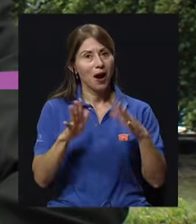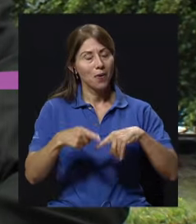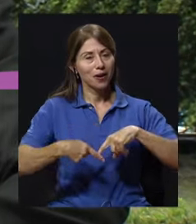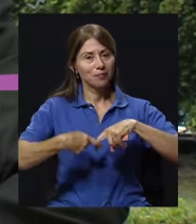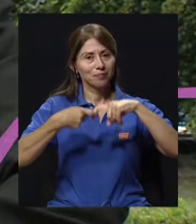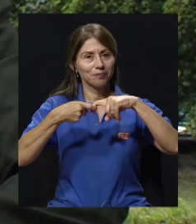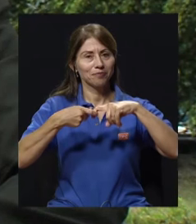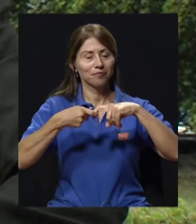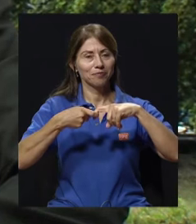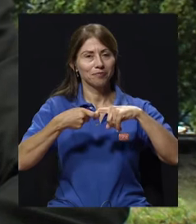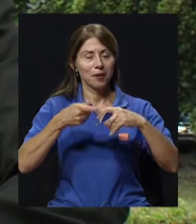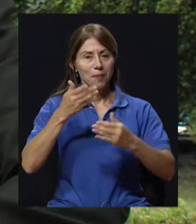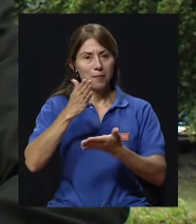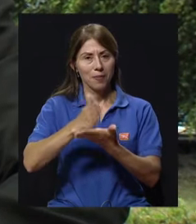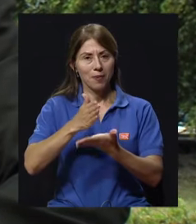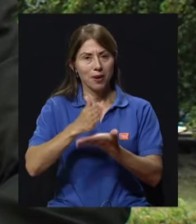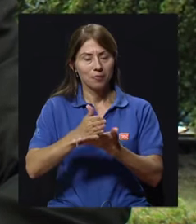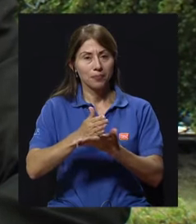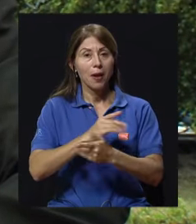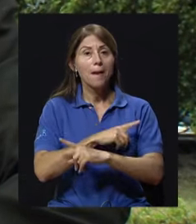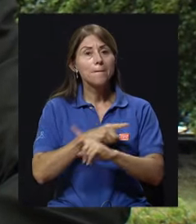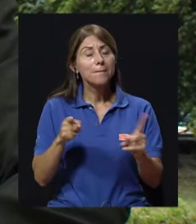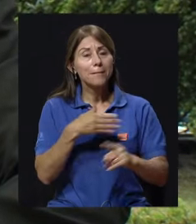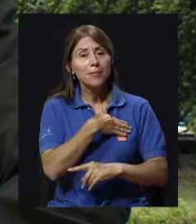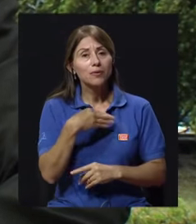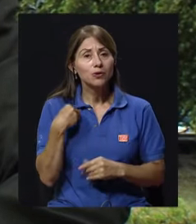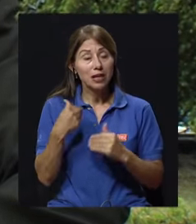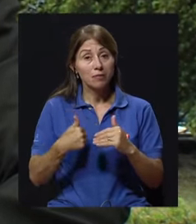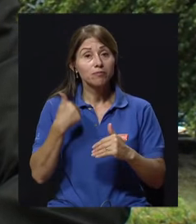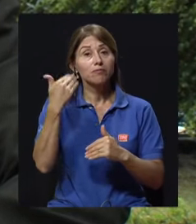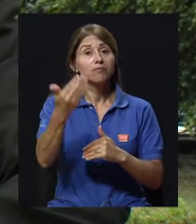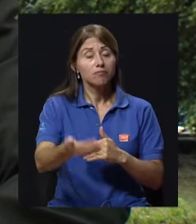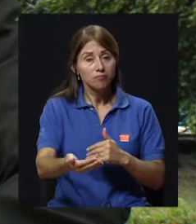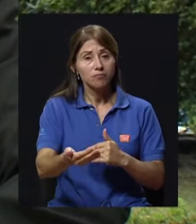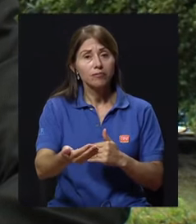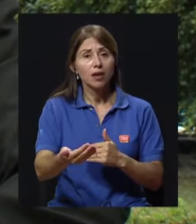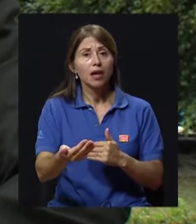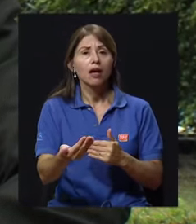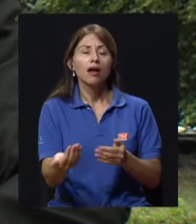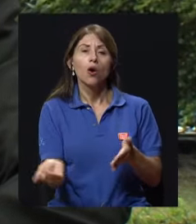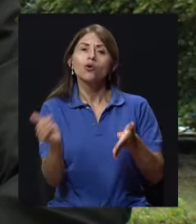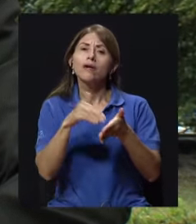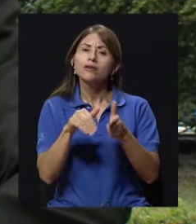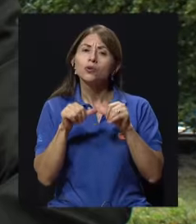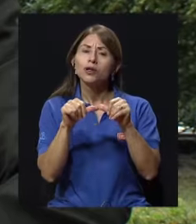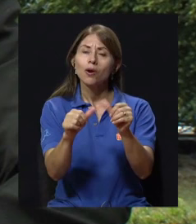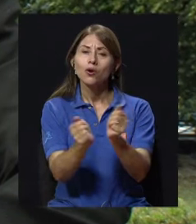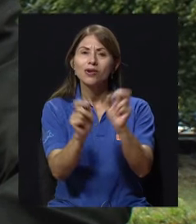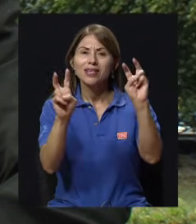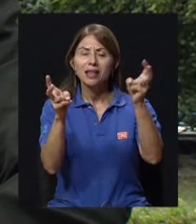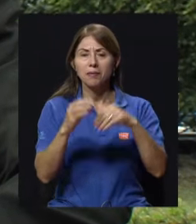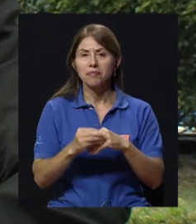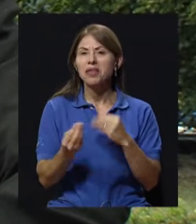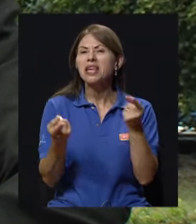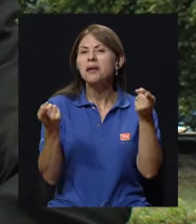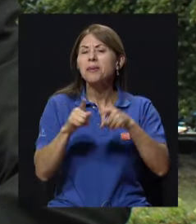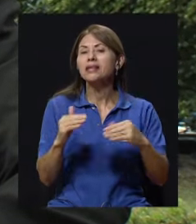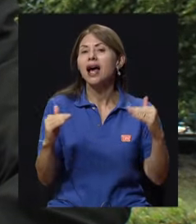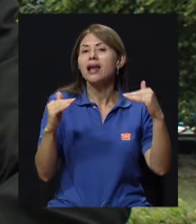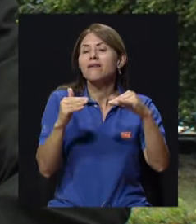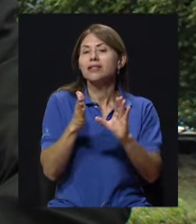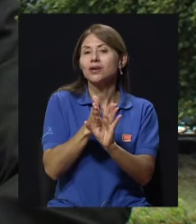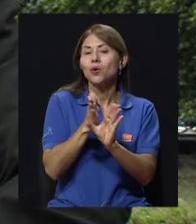nuestra primera pausa, pero sí me gustaría volver después de esta pausa y retomar eso, los efectos a nivel emocional y a nivel